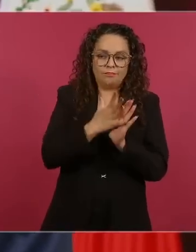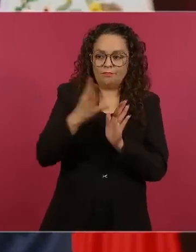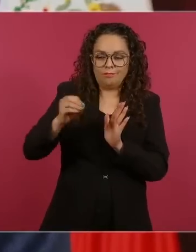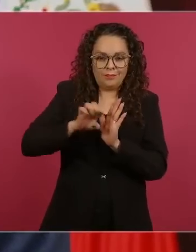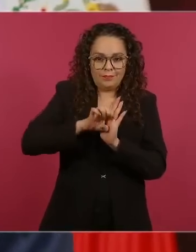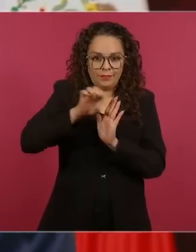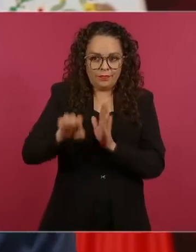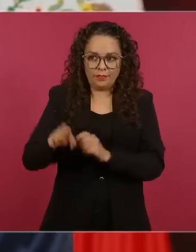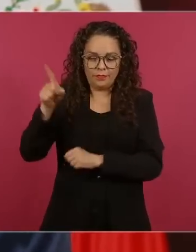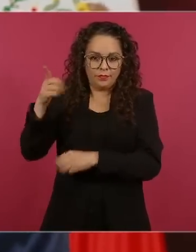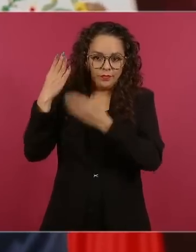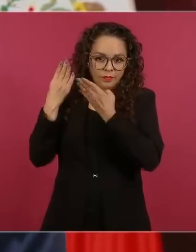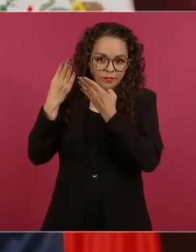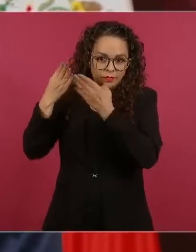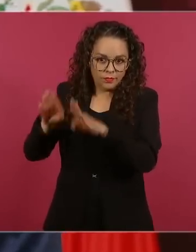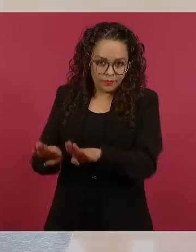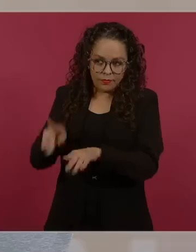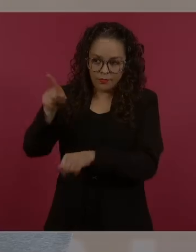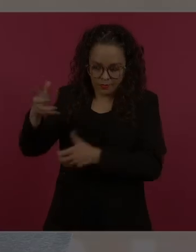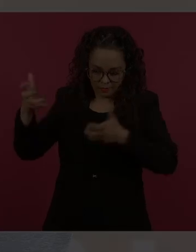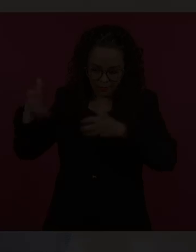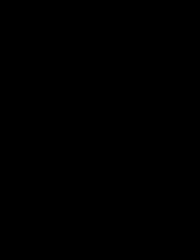autonomía del Banco de México y la vamos a seguir respetando.